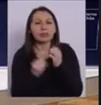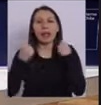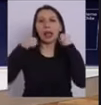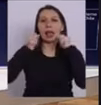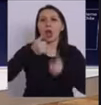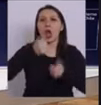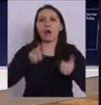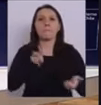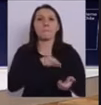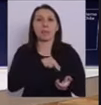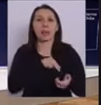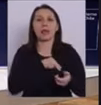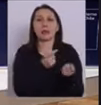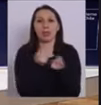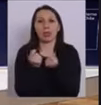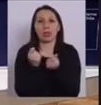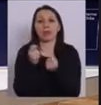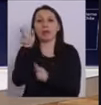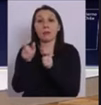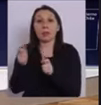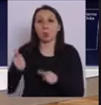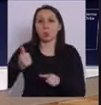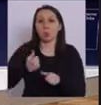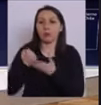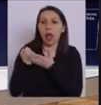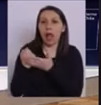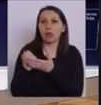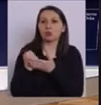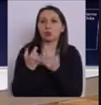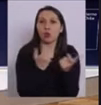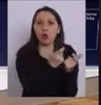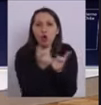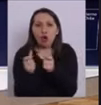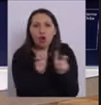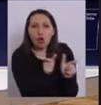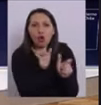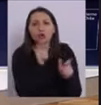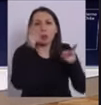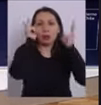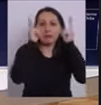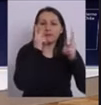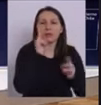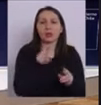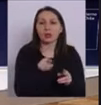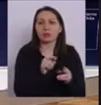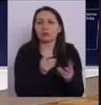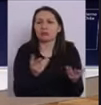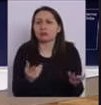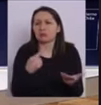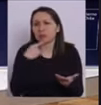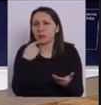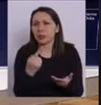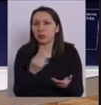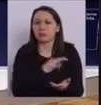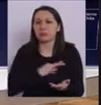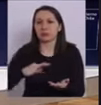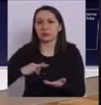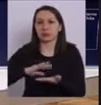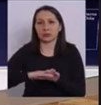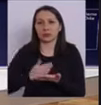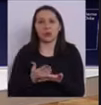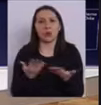concurso que premia con dinero a la gente que ayuda a hacer trazabilidad en el transporte público. Quería consultarle al Minsal